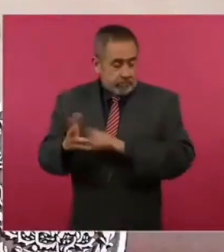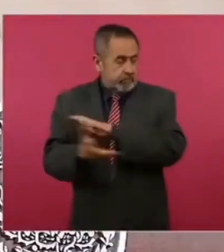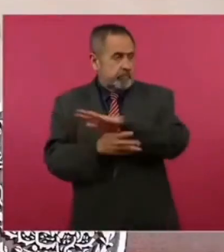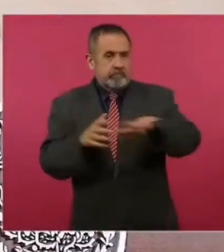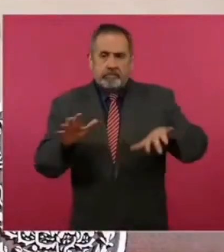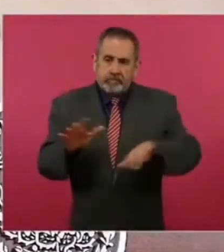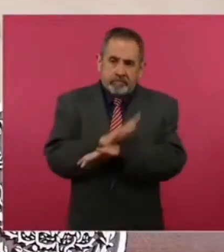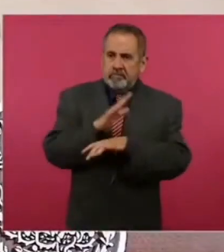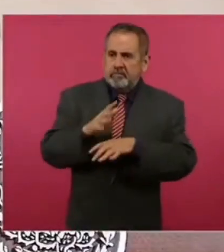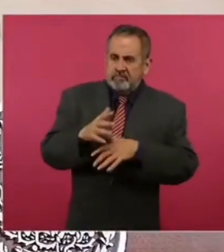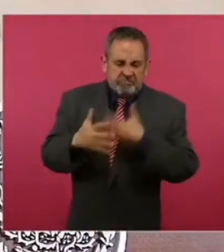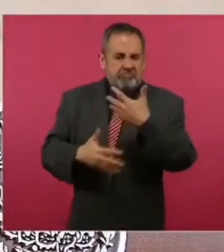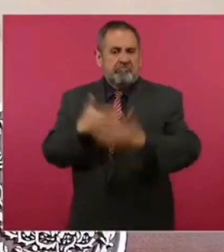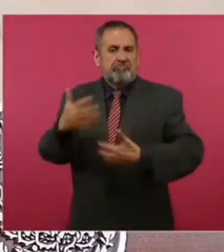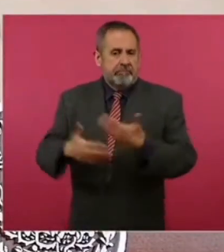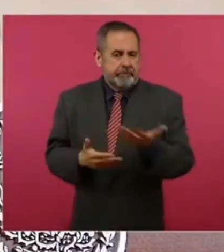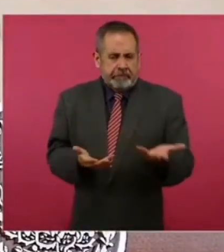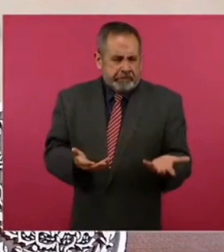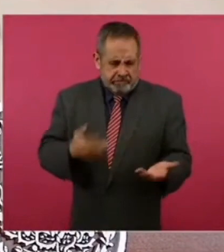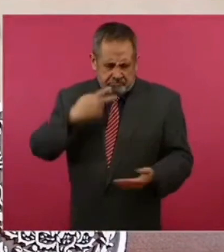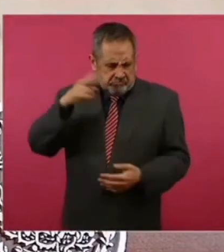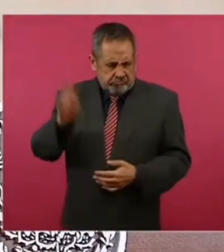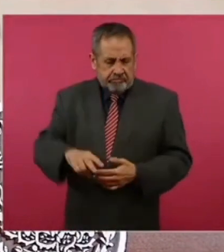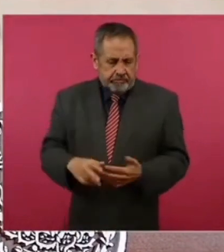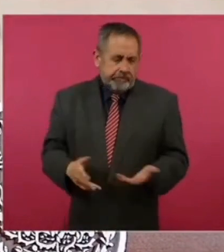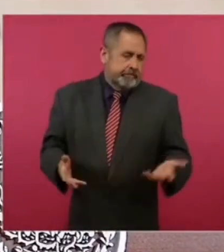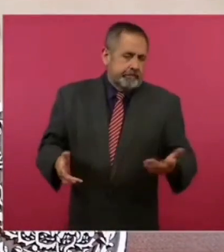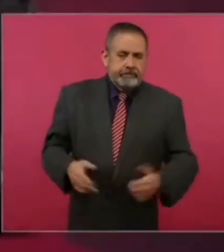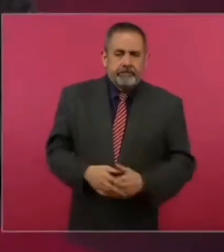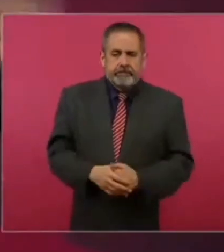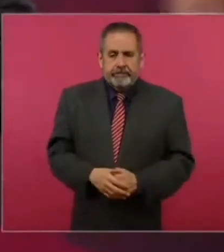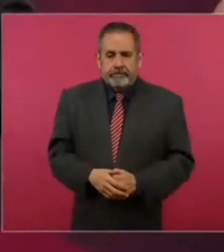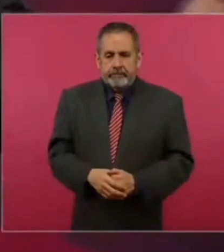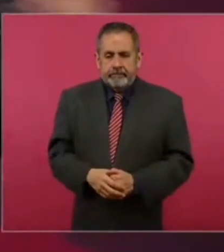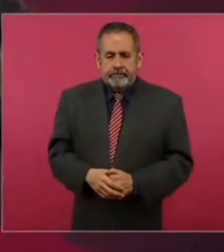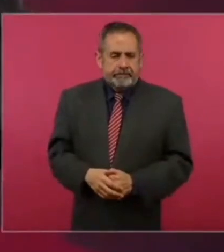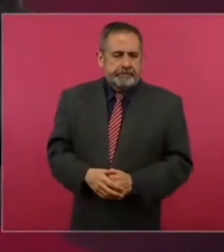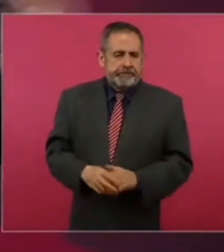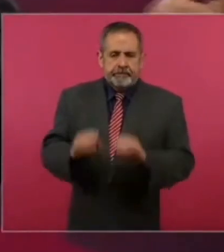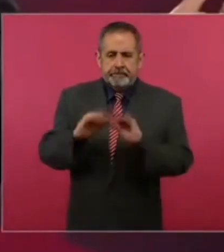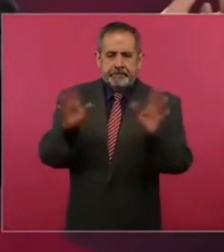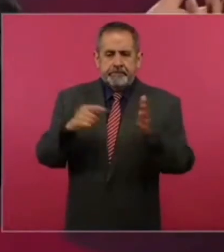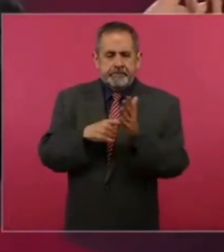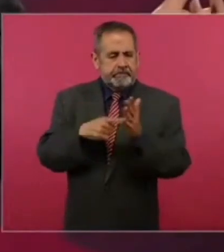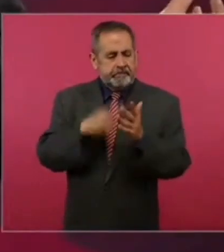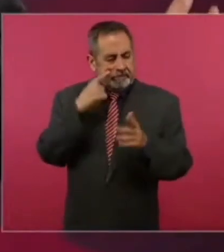es clarísimo. Bueno,